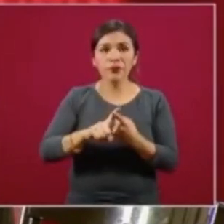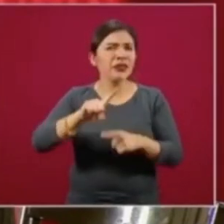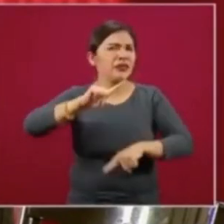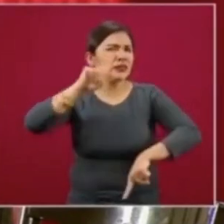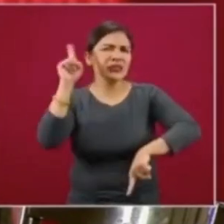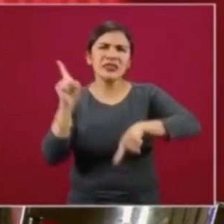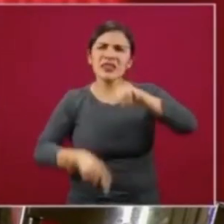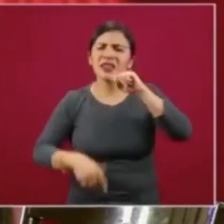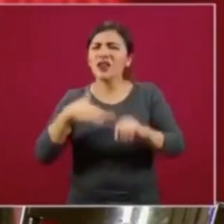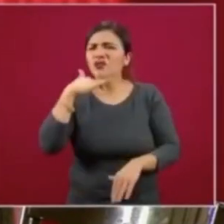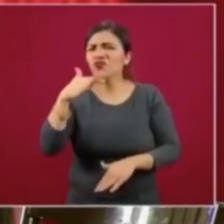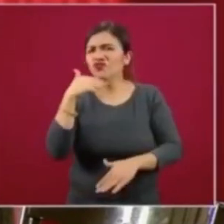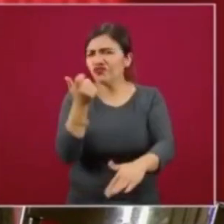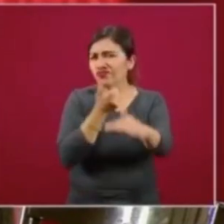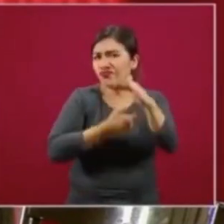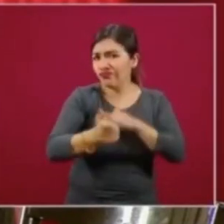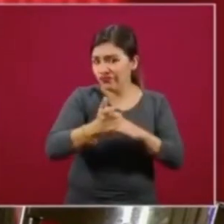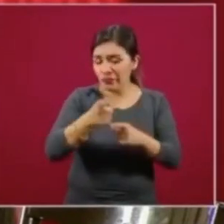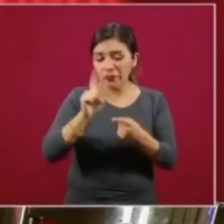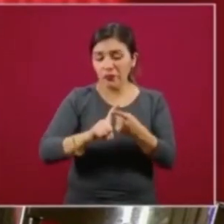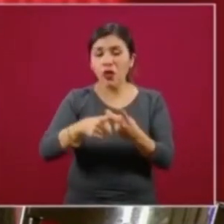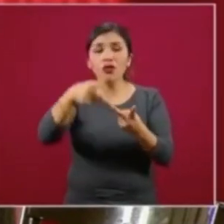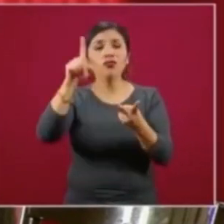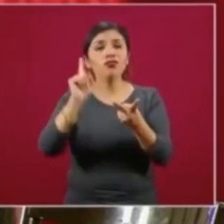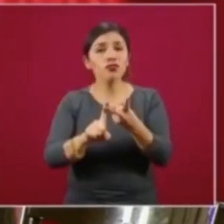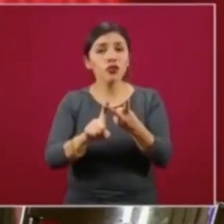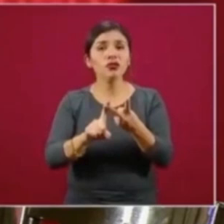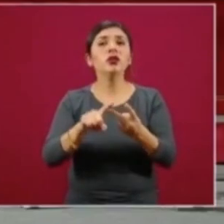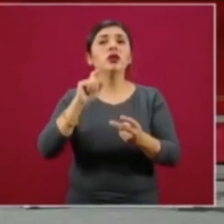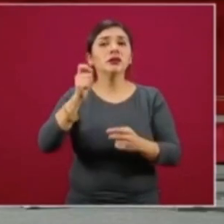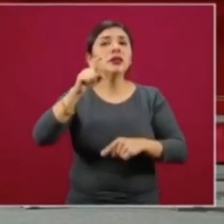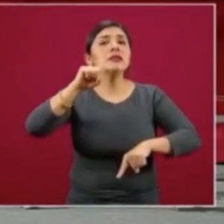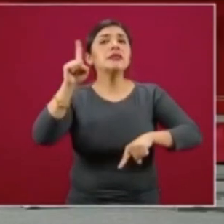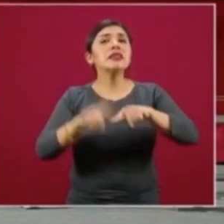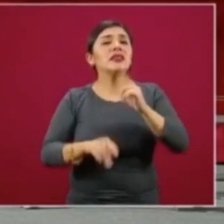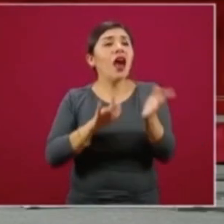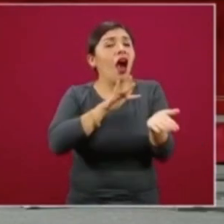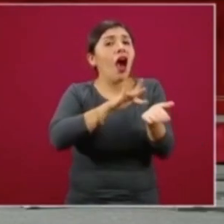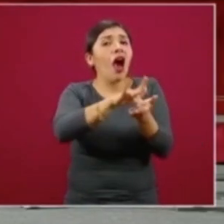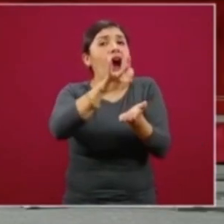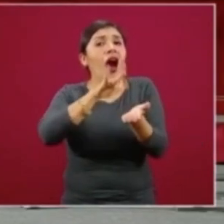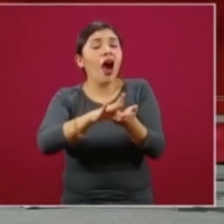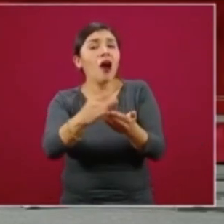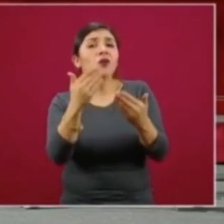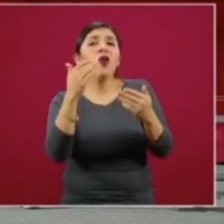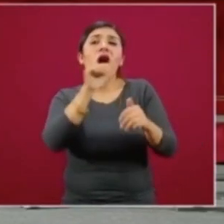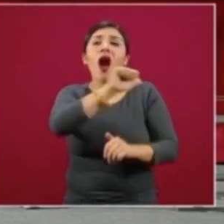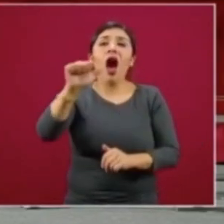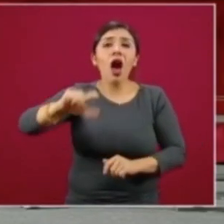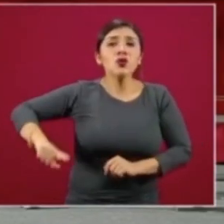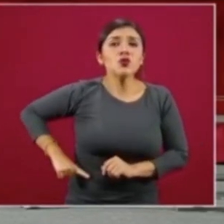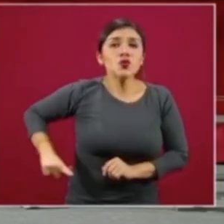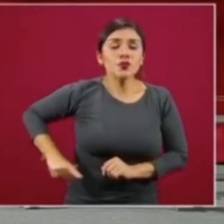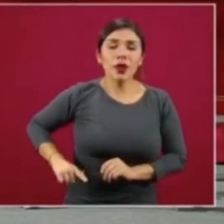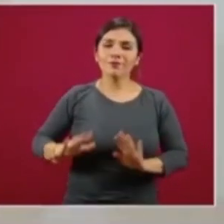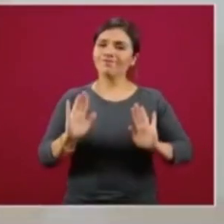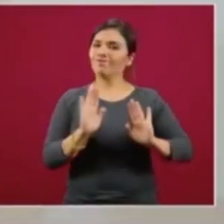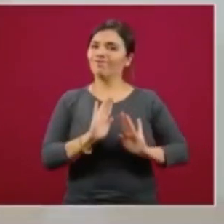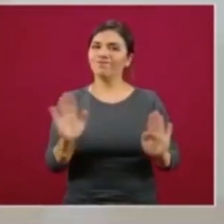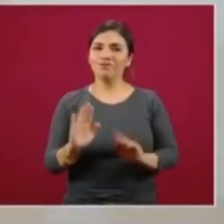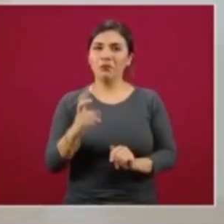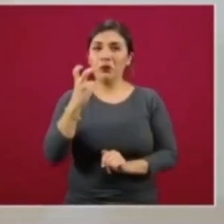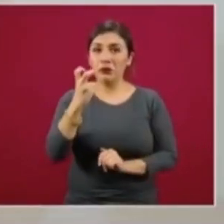completo la corrupción. Y dos, eliminar los privilegios en el gobierno. Y esto va desde